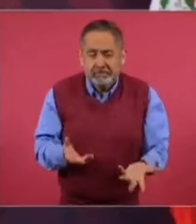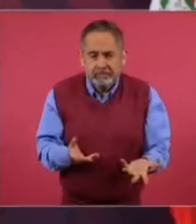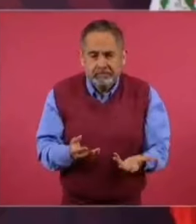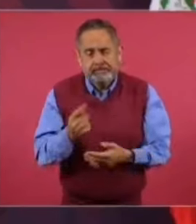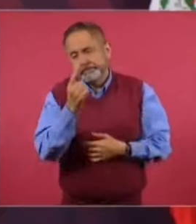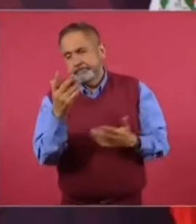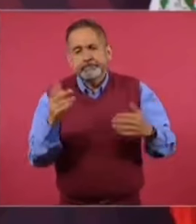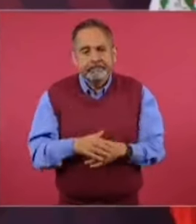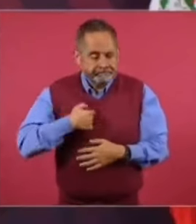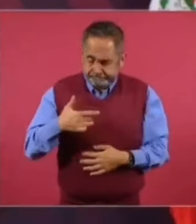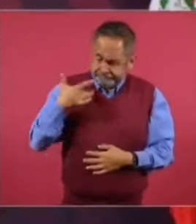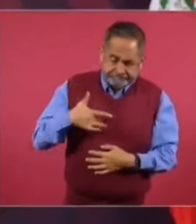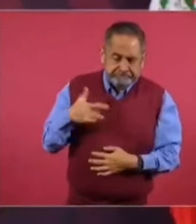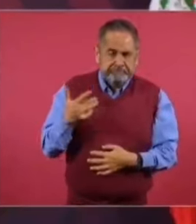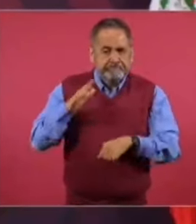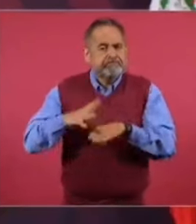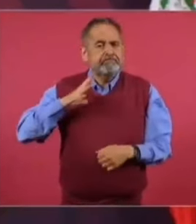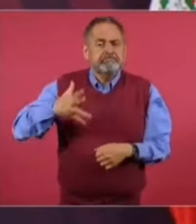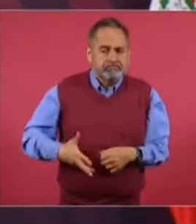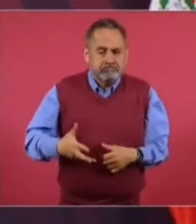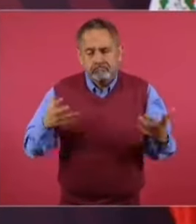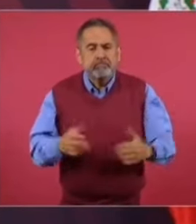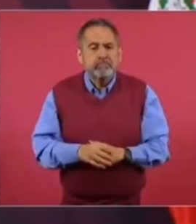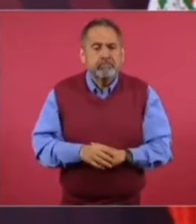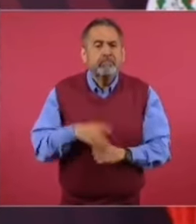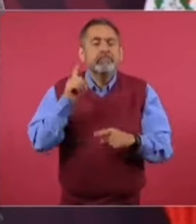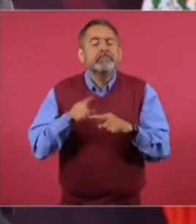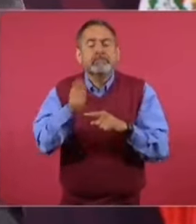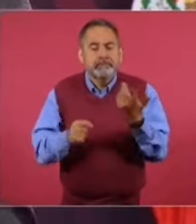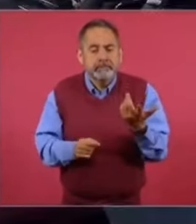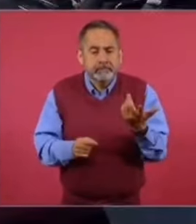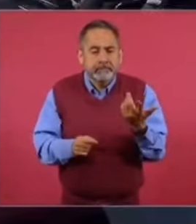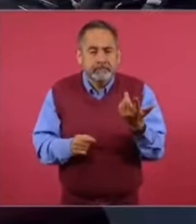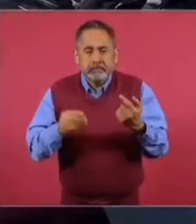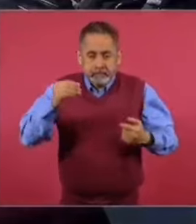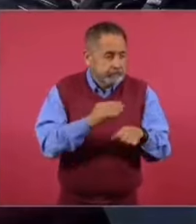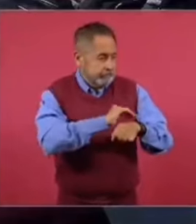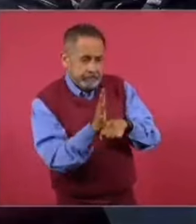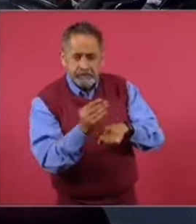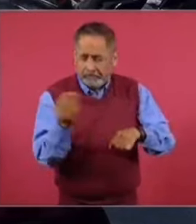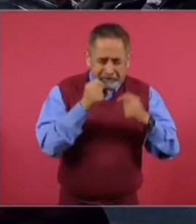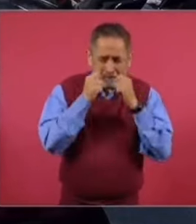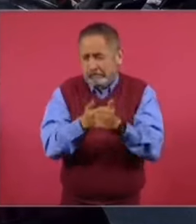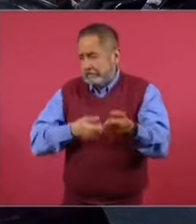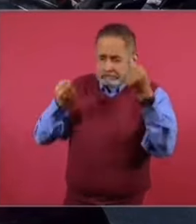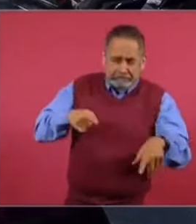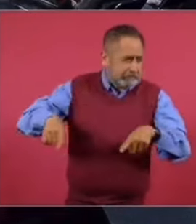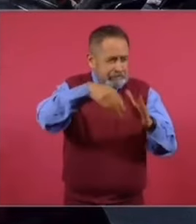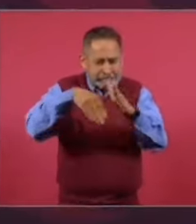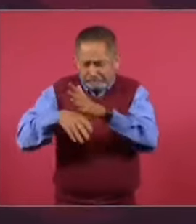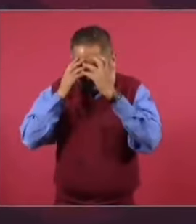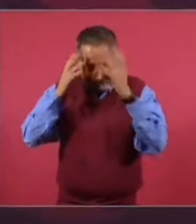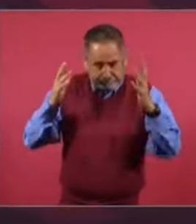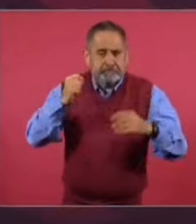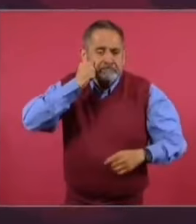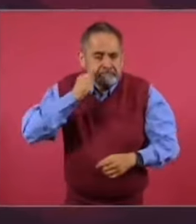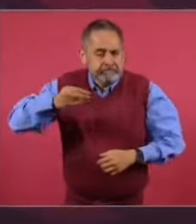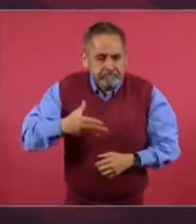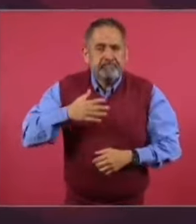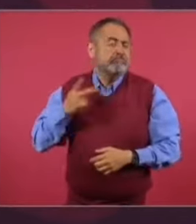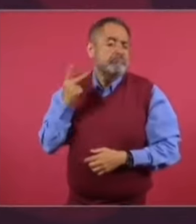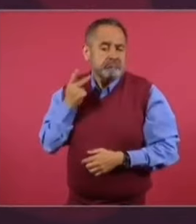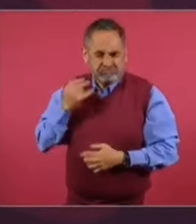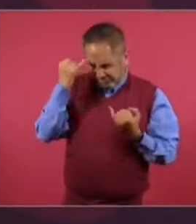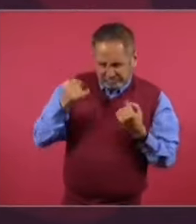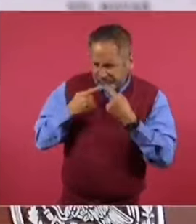Una de las cosas de las que me siento más orgulloso es que, a pesar de la pandemia y de todo ese atraso, la política